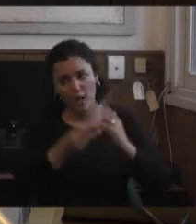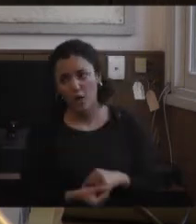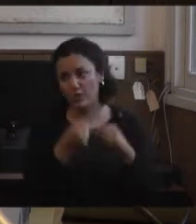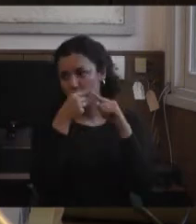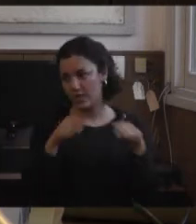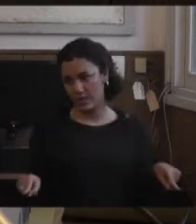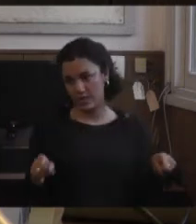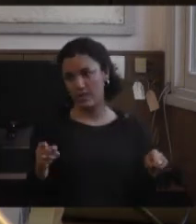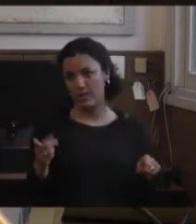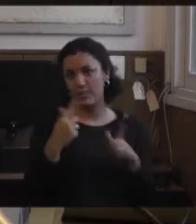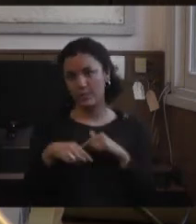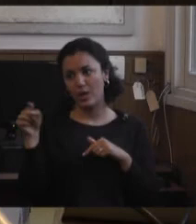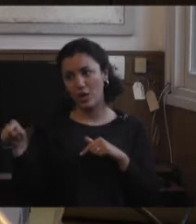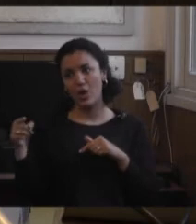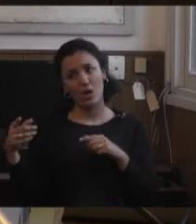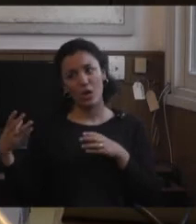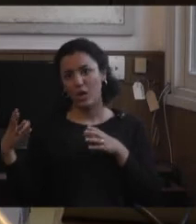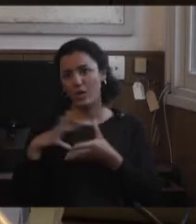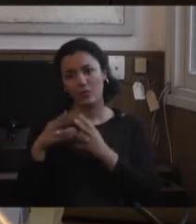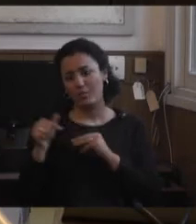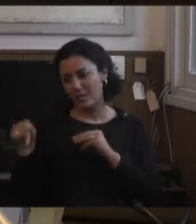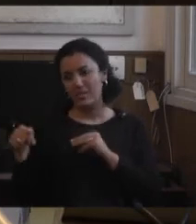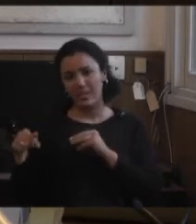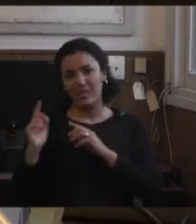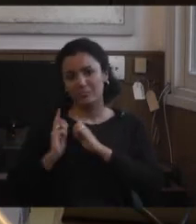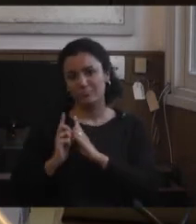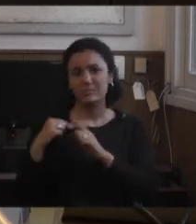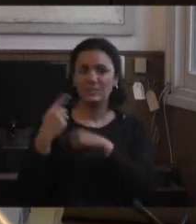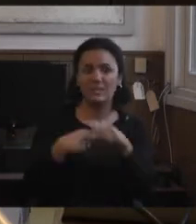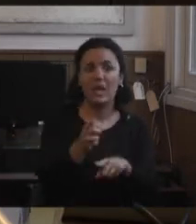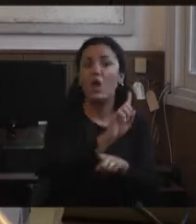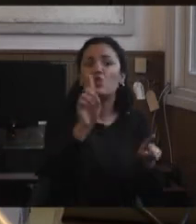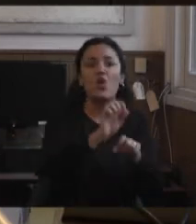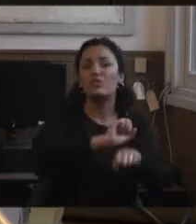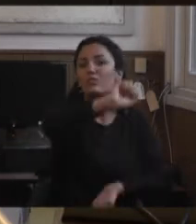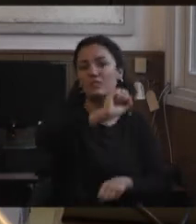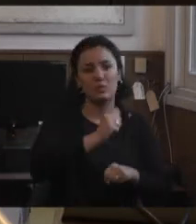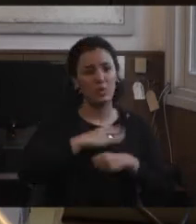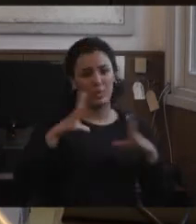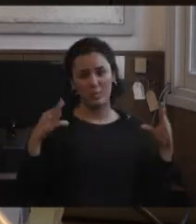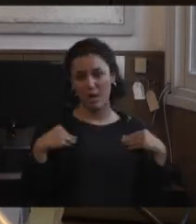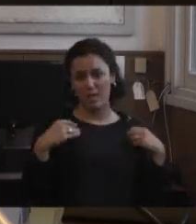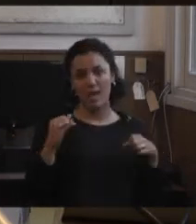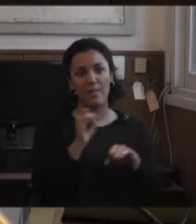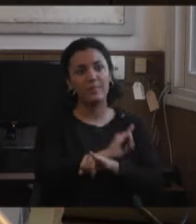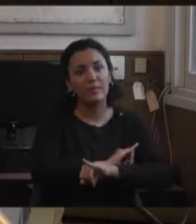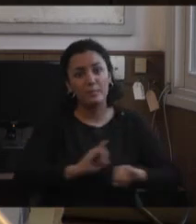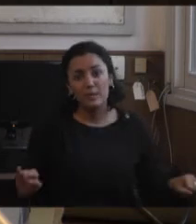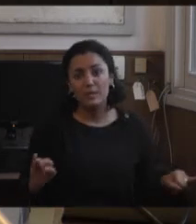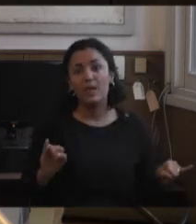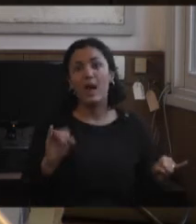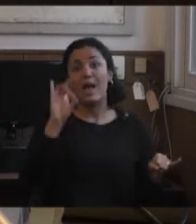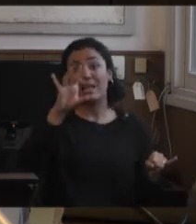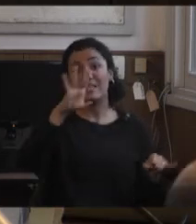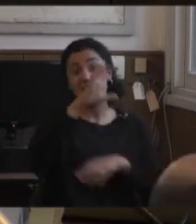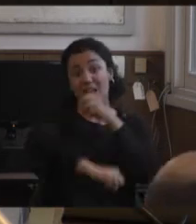Es decir, sigue un poco esto. Entonces, ver. ¿No debe estar de primaria? Claro. Cuando terminan los 15 años, es un parámetro que